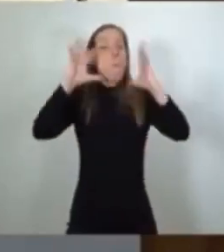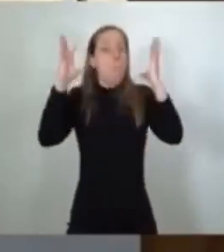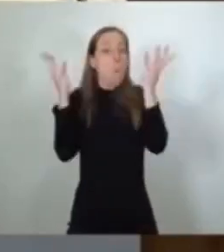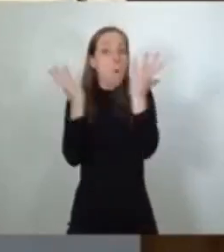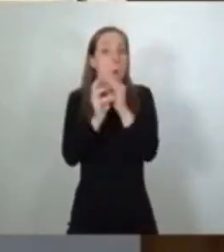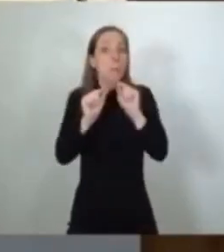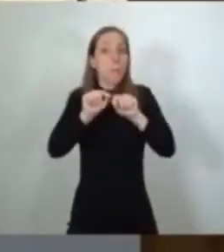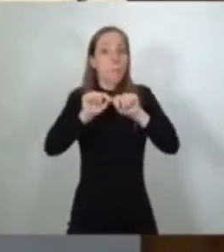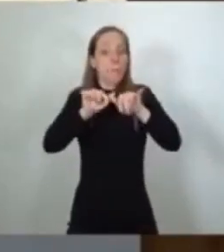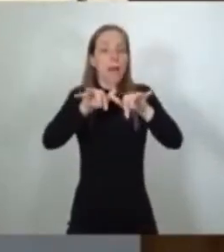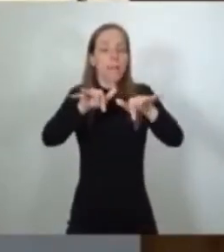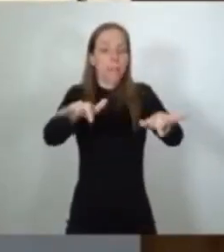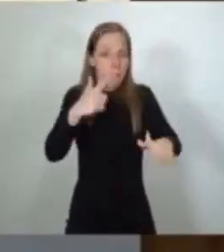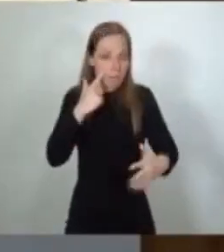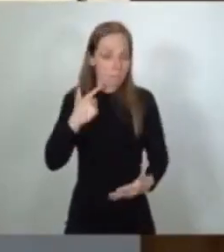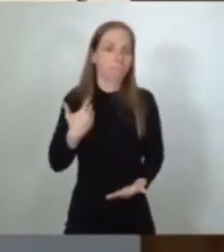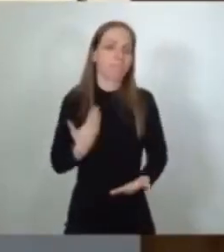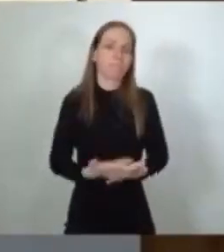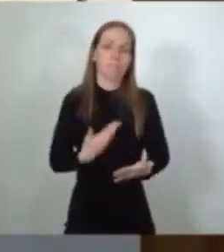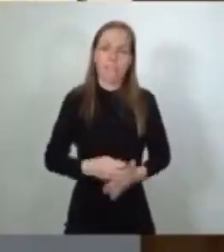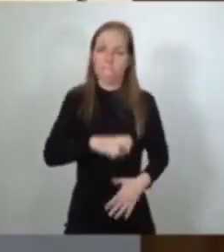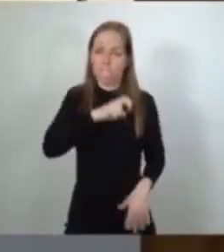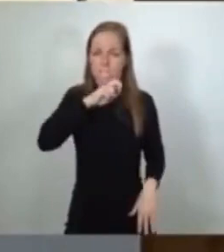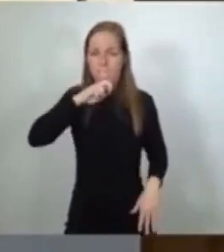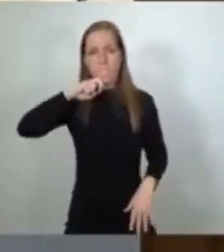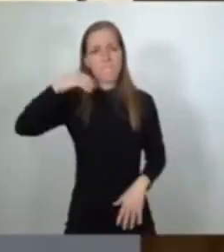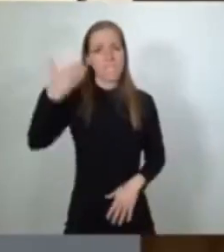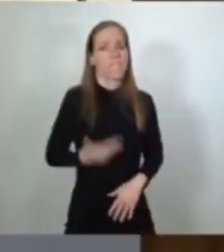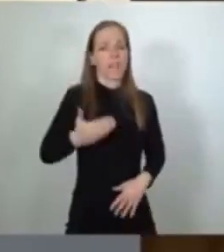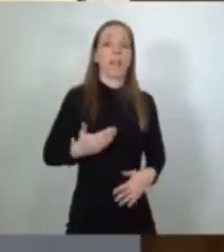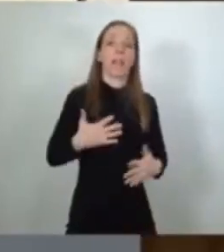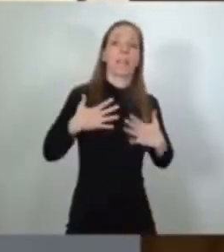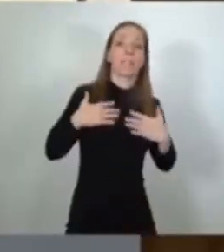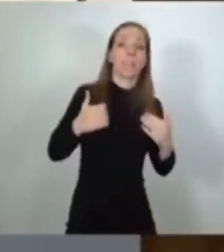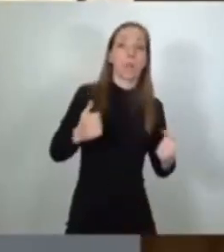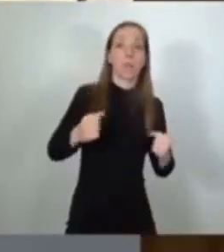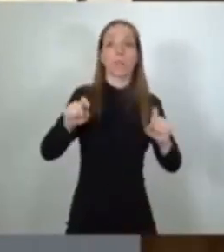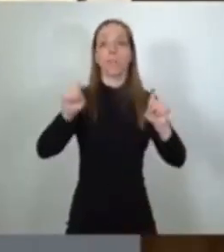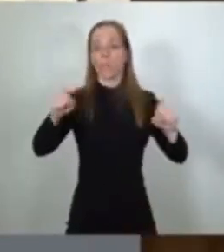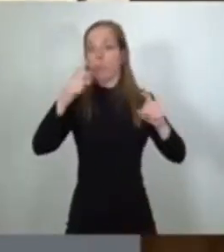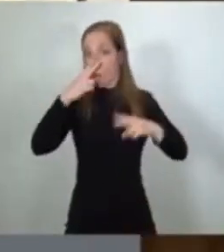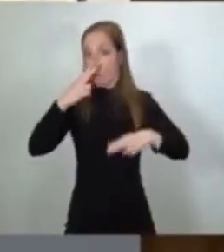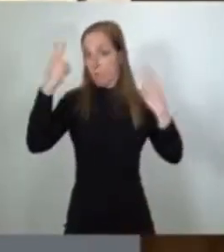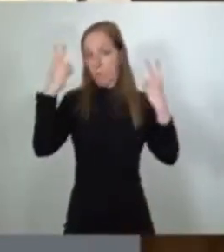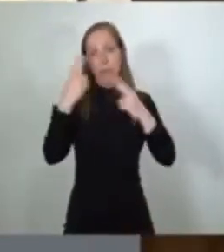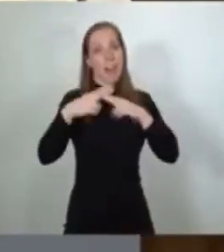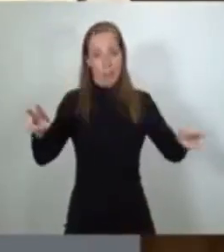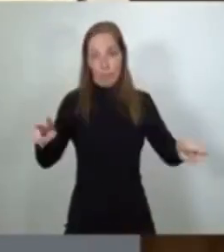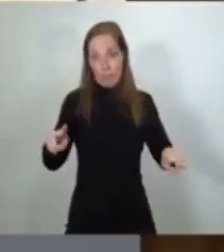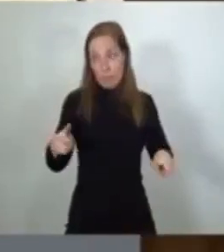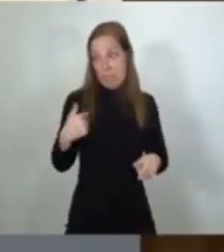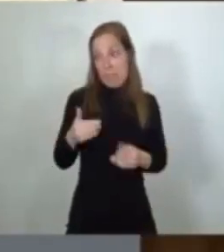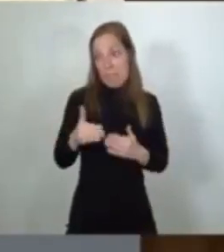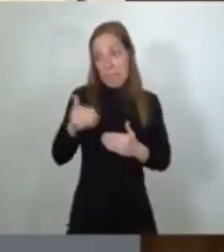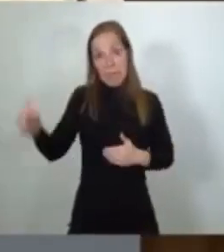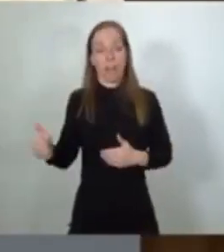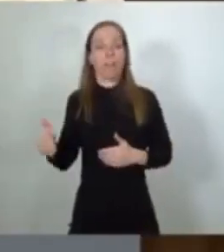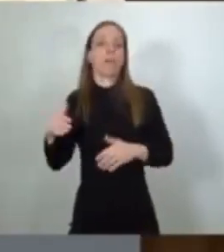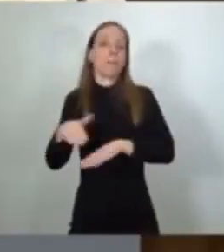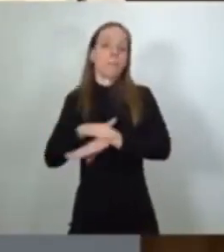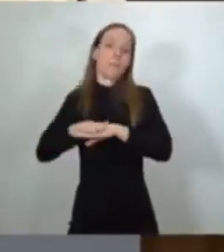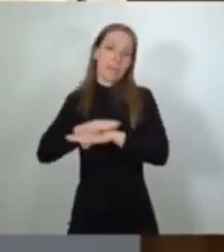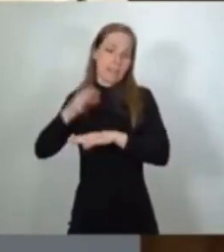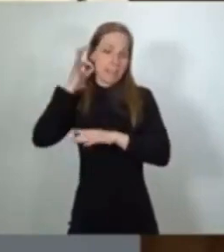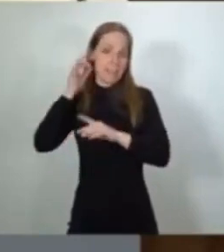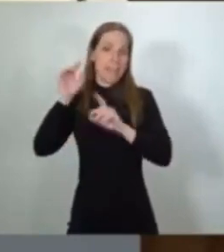mostrado el valor primordial de la salud y de la educación pública. Nos acompaña la ministra de Educación y el